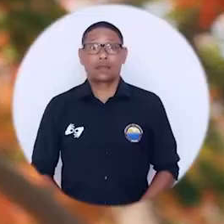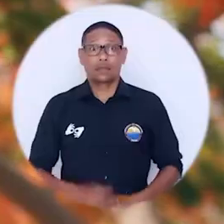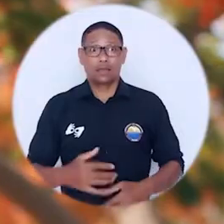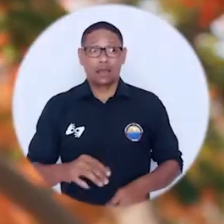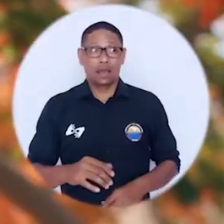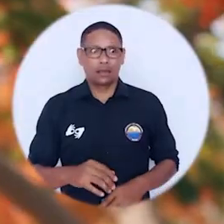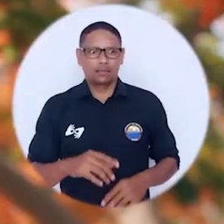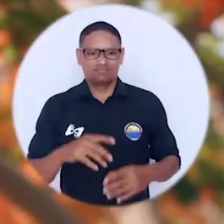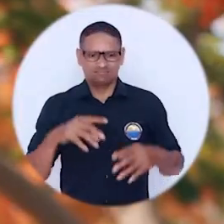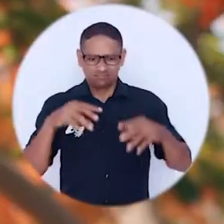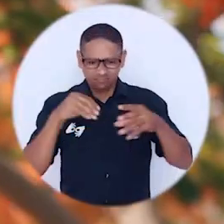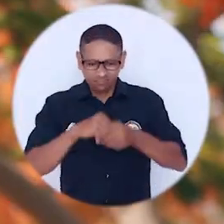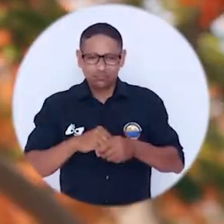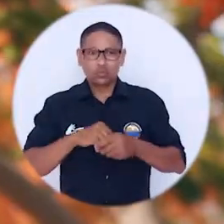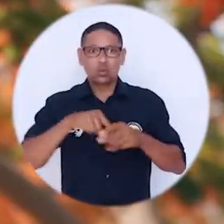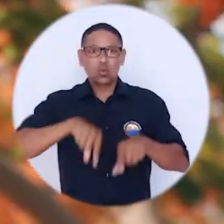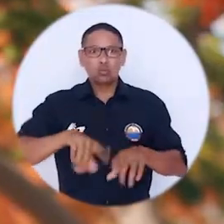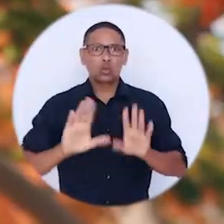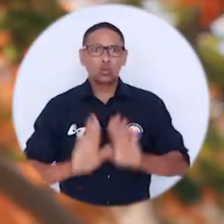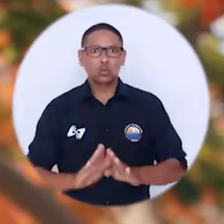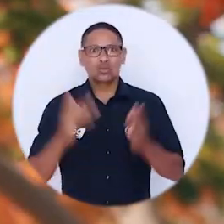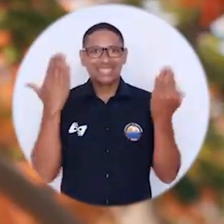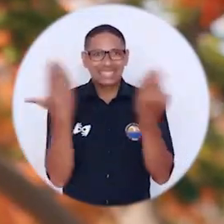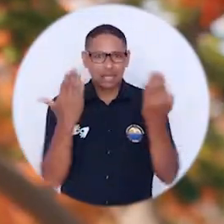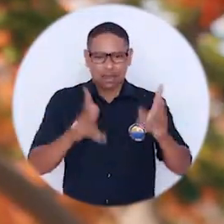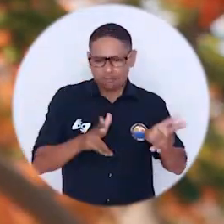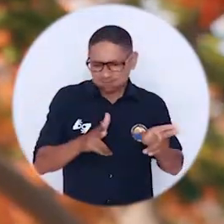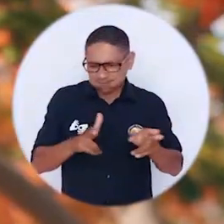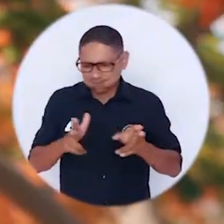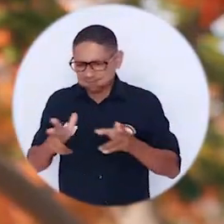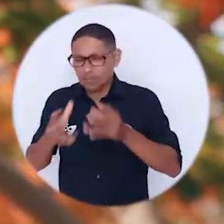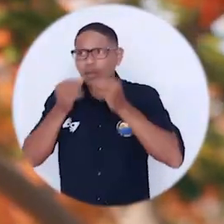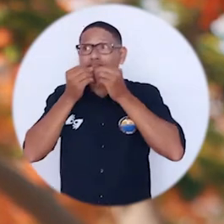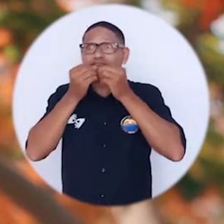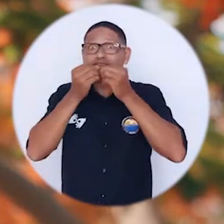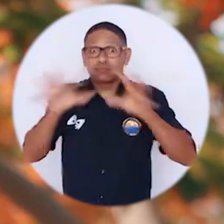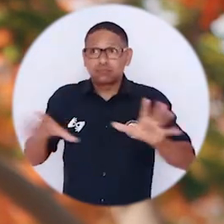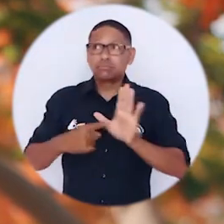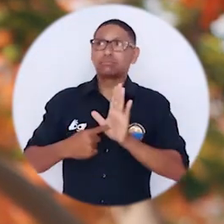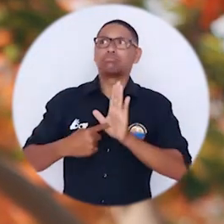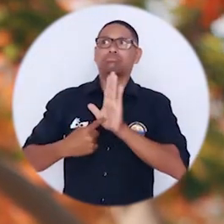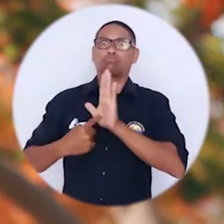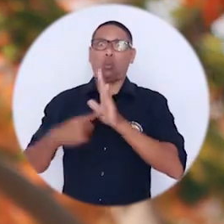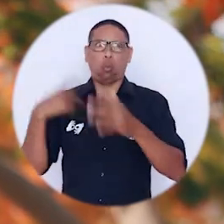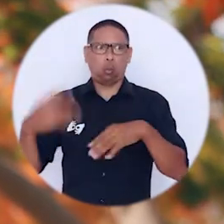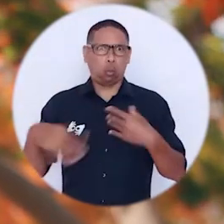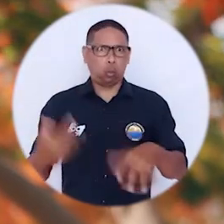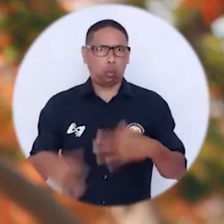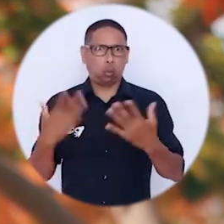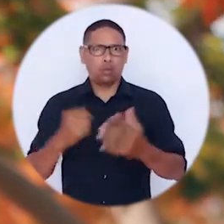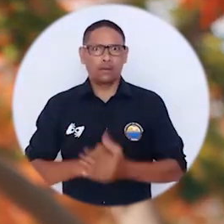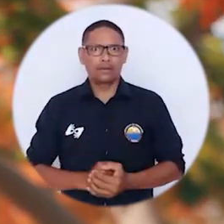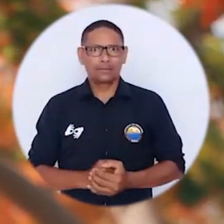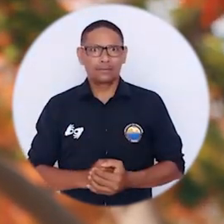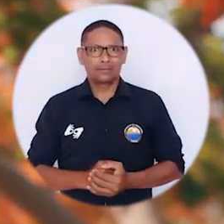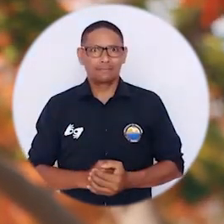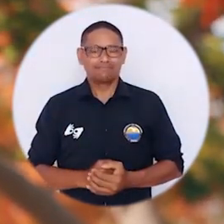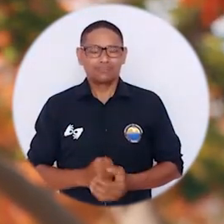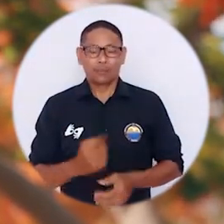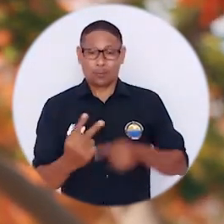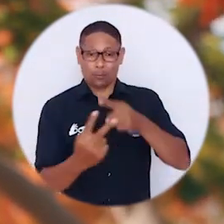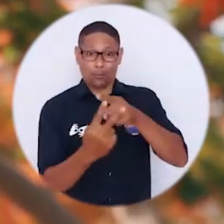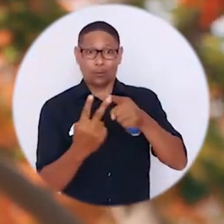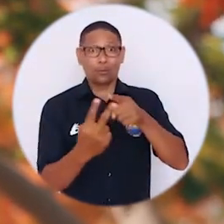El prestigio y la alta calidad que gozan los realizadores de cine y audiovisuales de Uni Magdalena sigue expandiéndose a diferentes